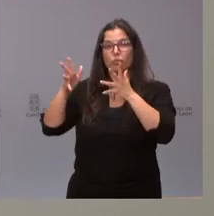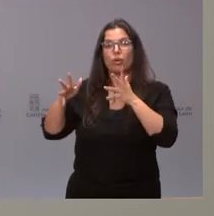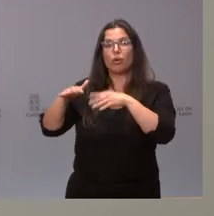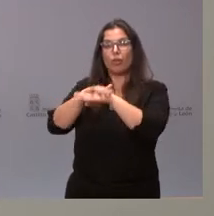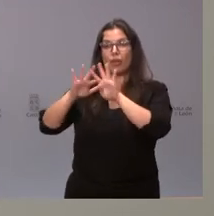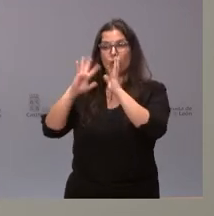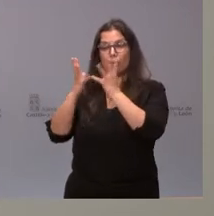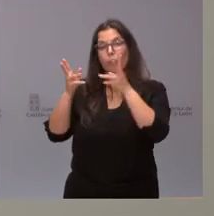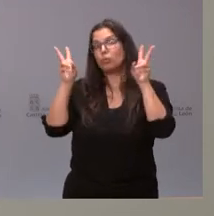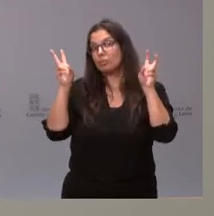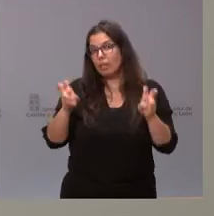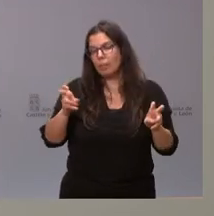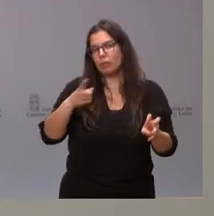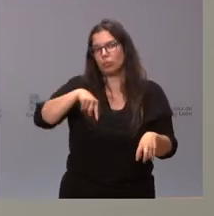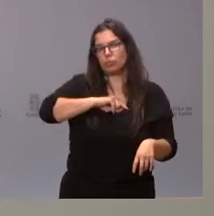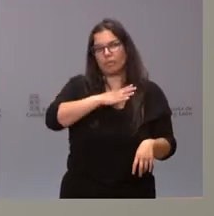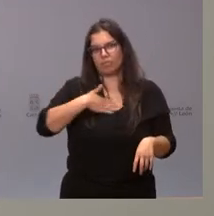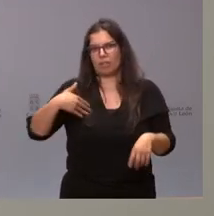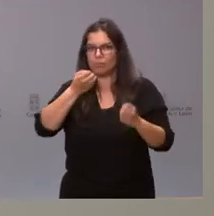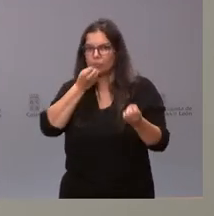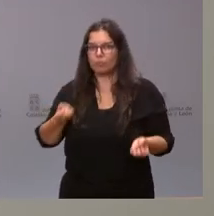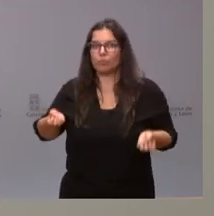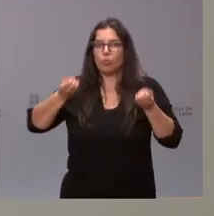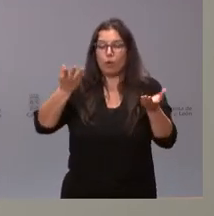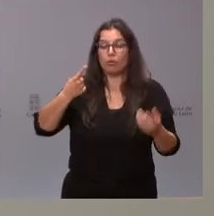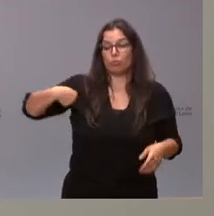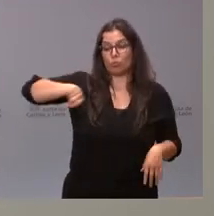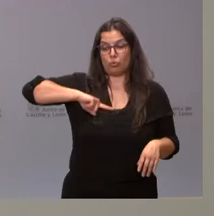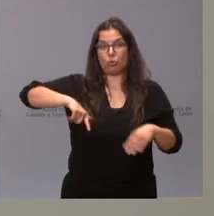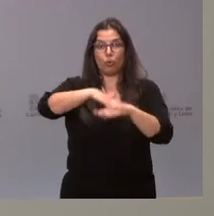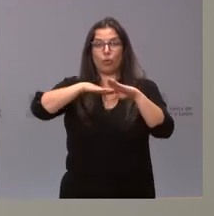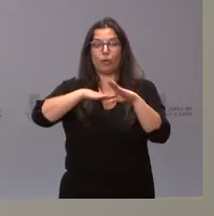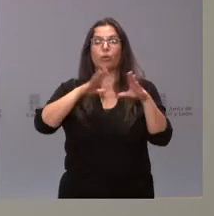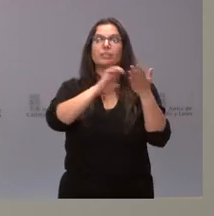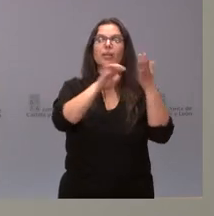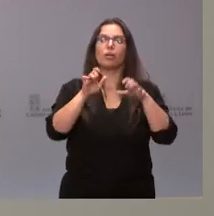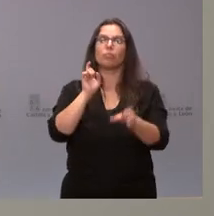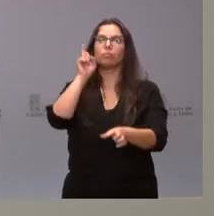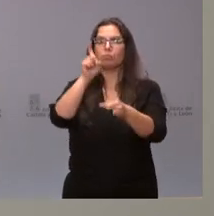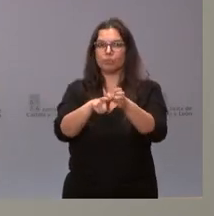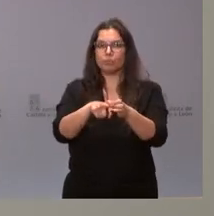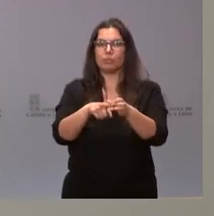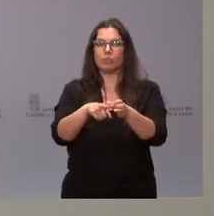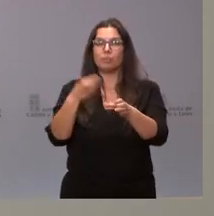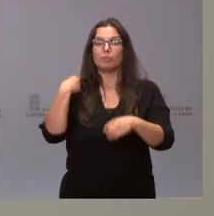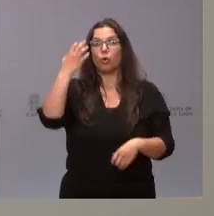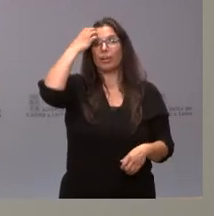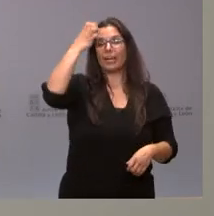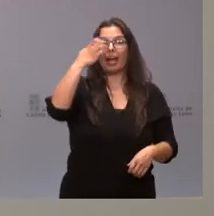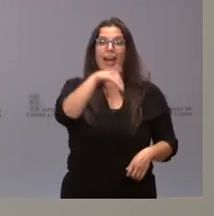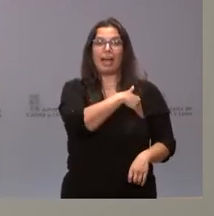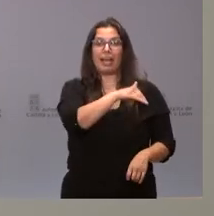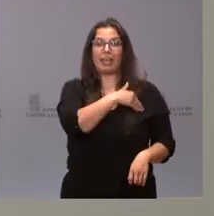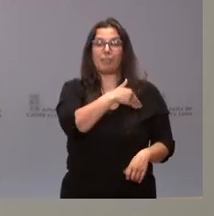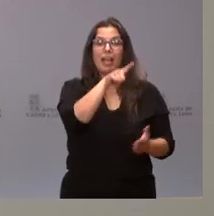que queremos manifestarnos, que es que el Gobierno de Castilla y León se adhiere al comunicado de la Real Academia de la Lengua